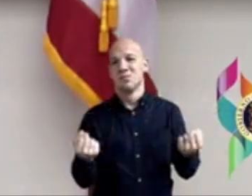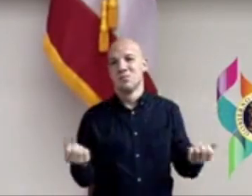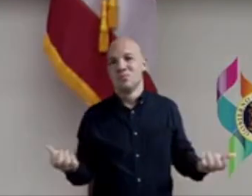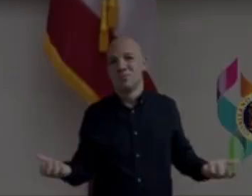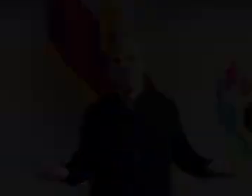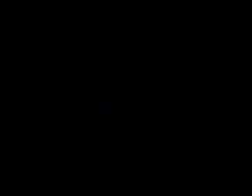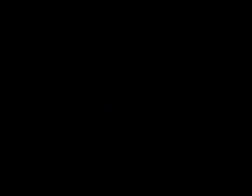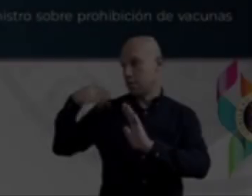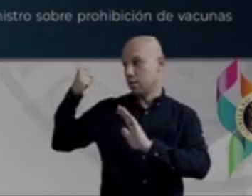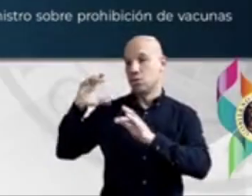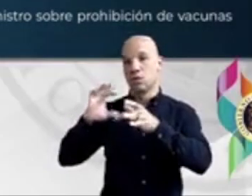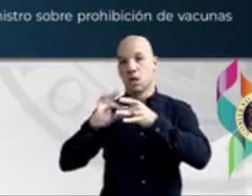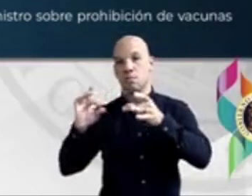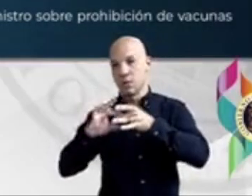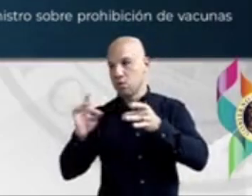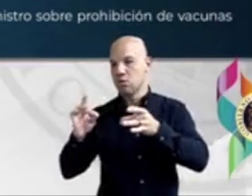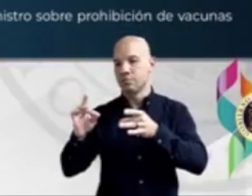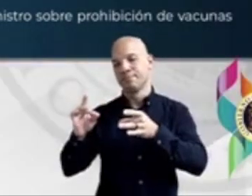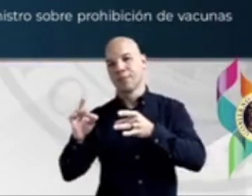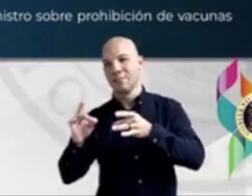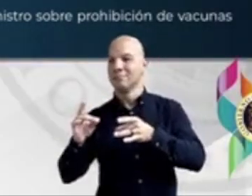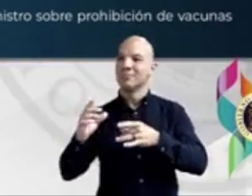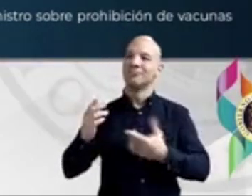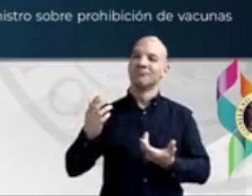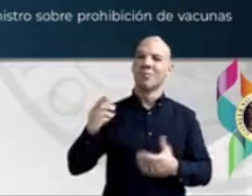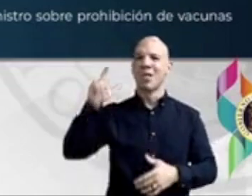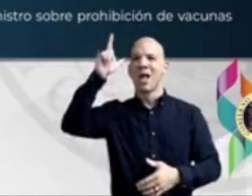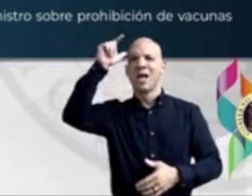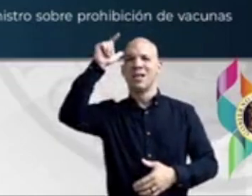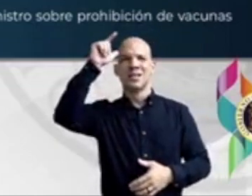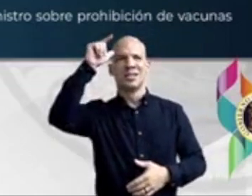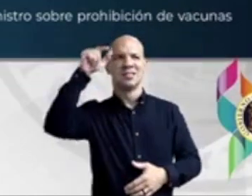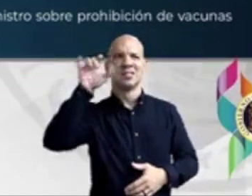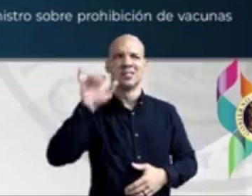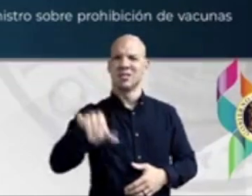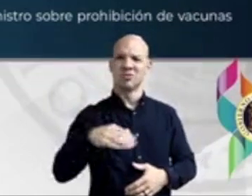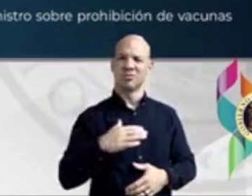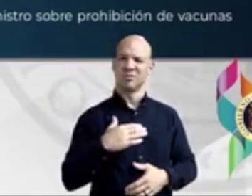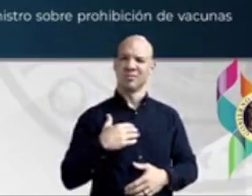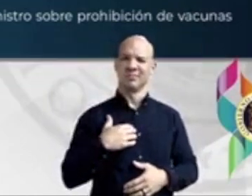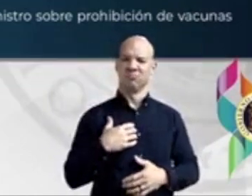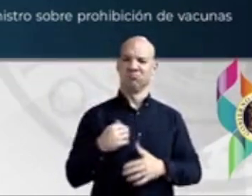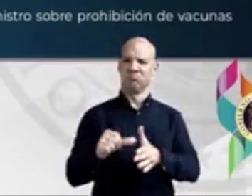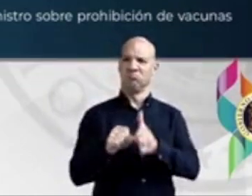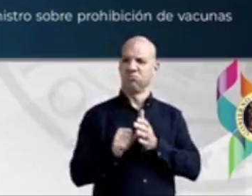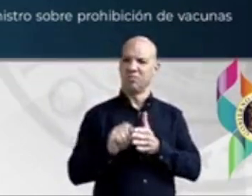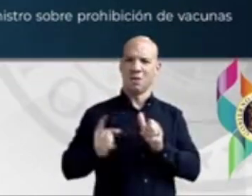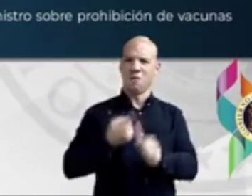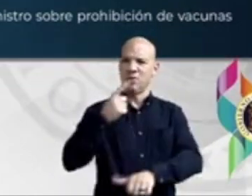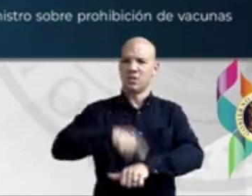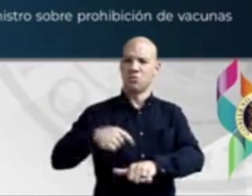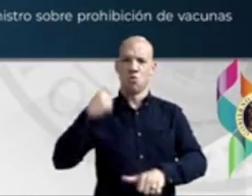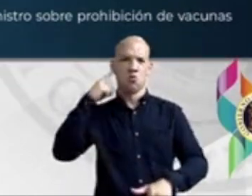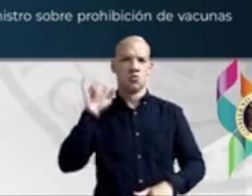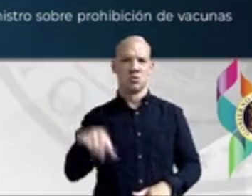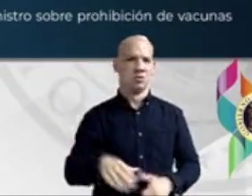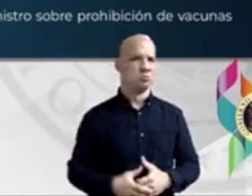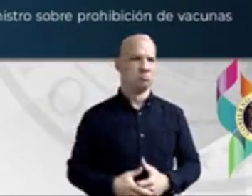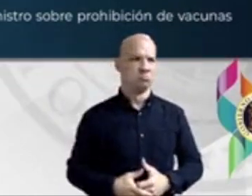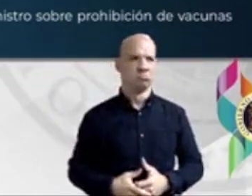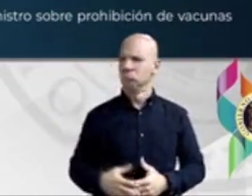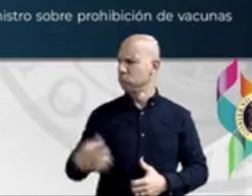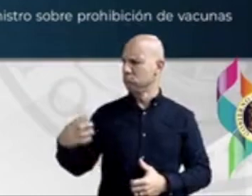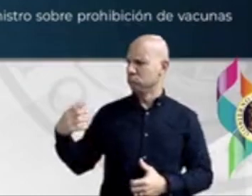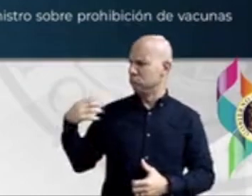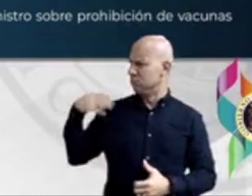no hay, pero ¿sabes qué? Esto de los residenciales a mí realmente me impacta. O es la primera vez que yo digo esto. Así que, secretario,